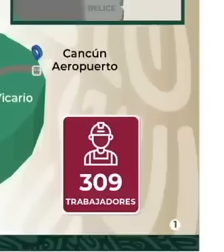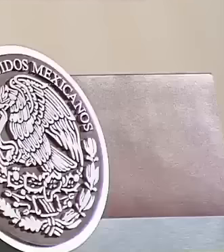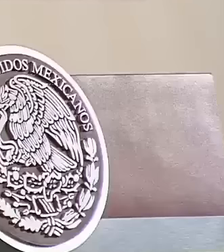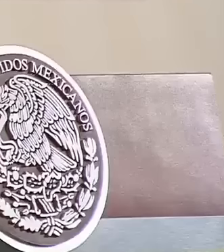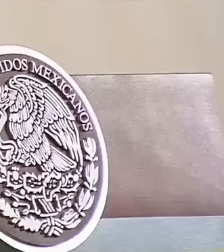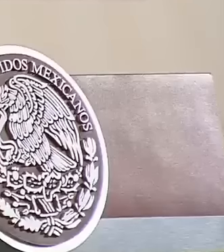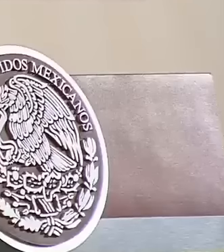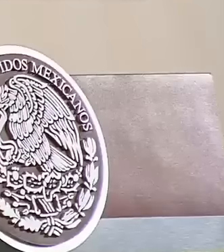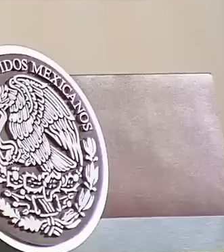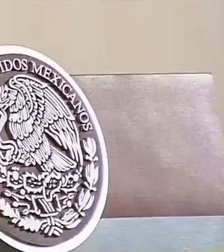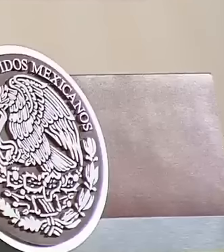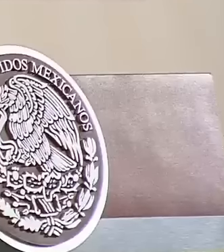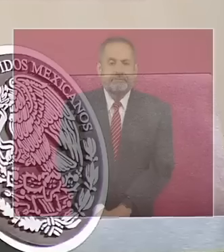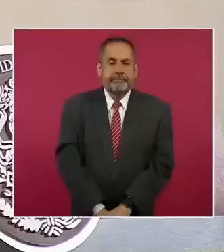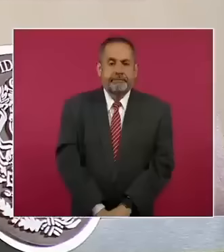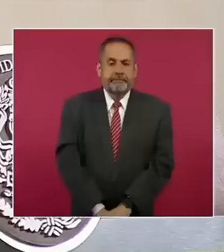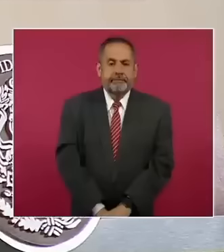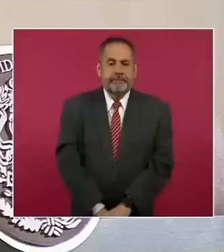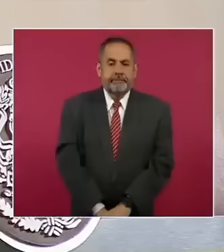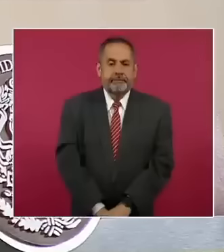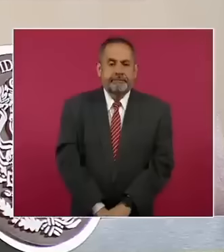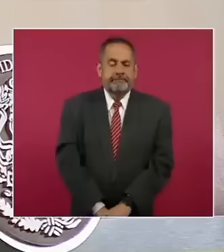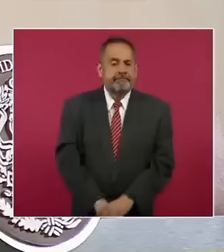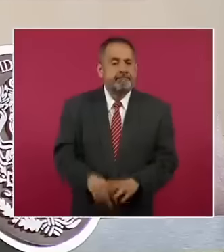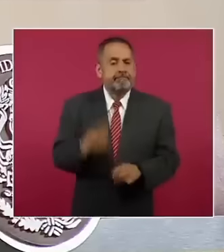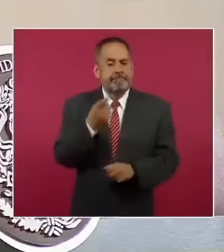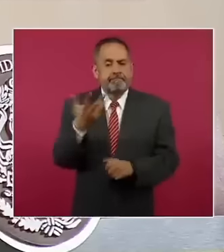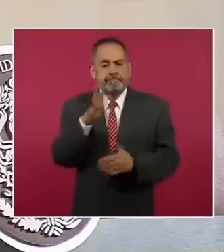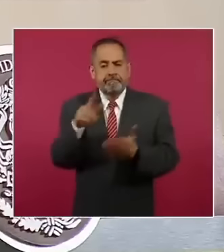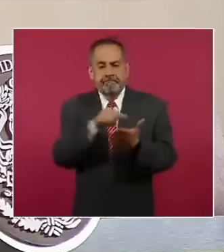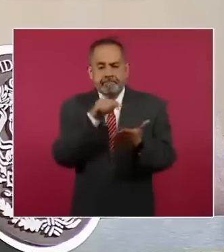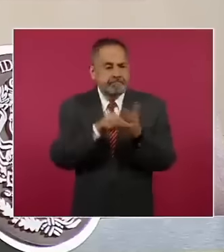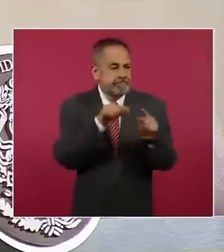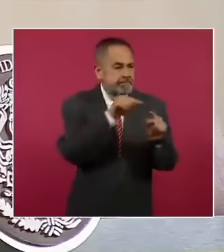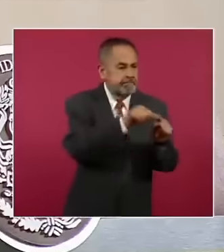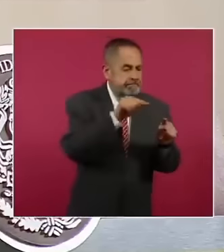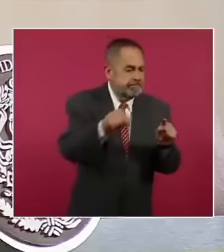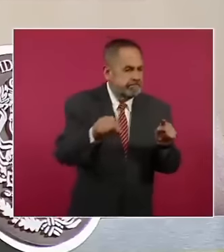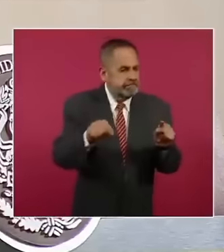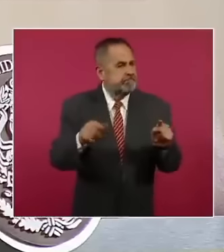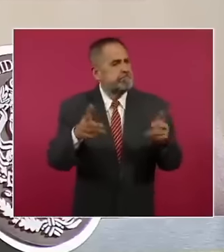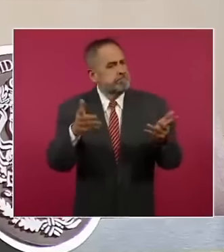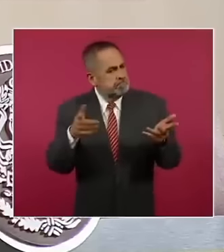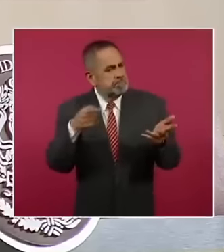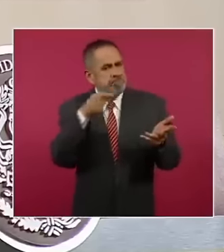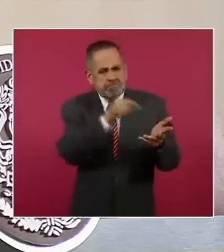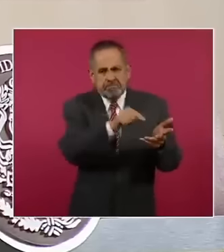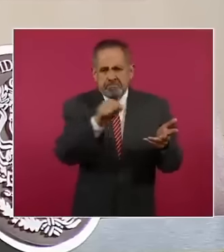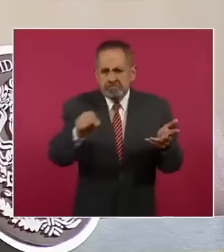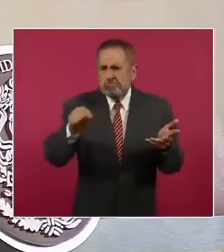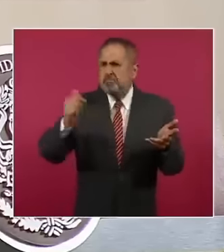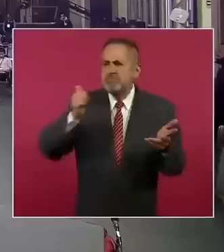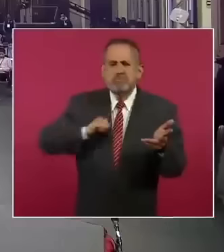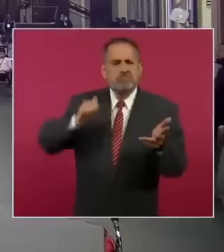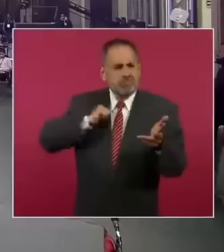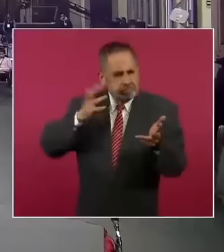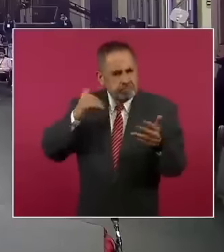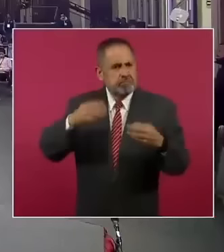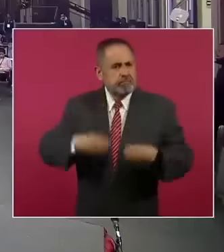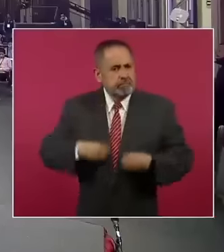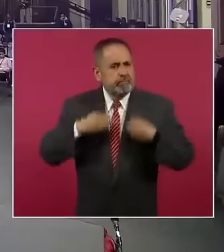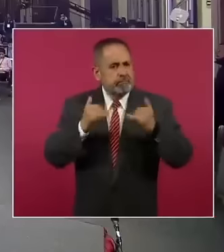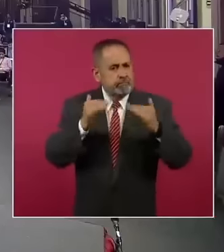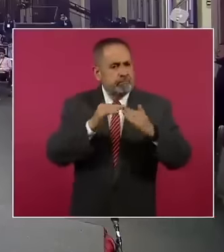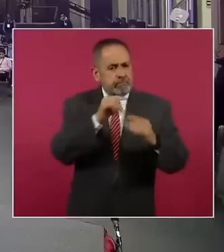y 110 rasgos naturales asociados a la presencia de grupos humanos. La que